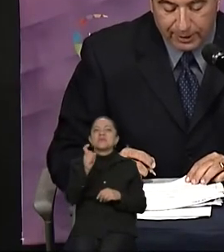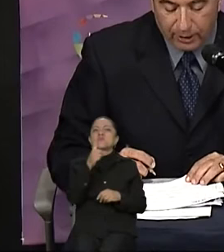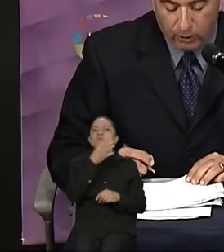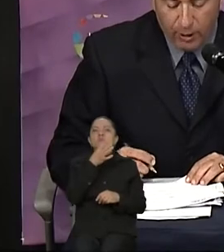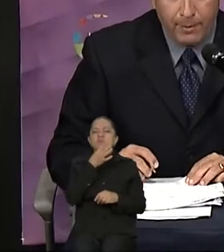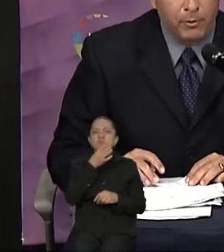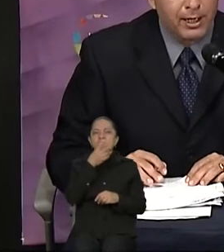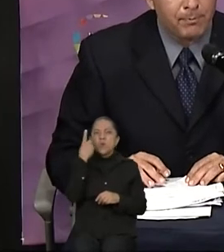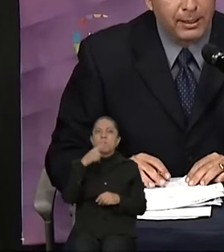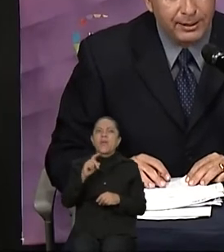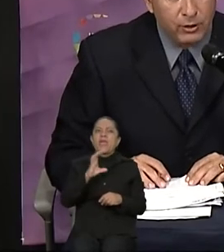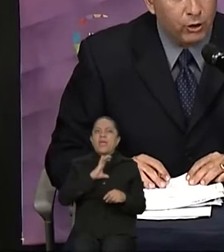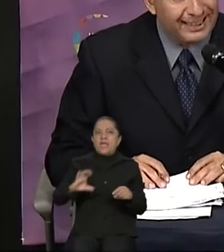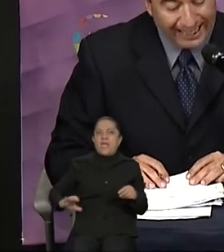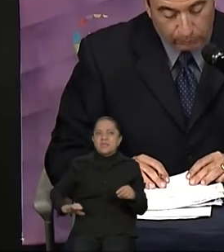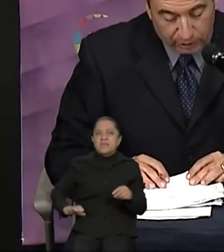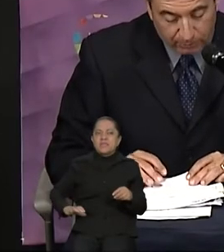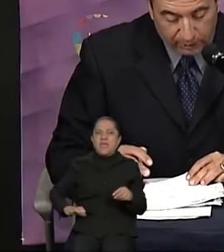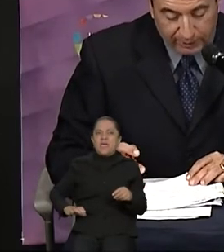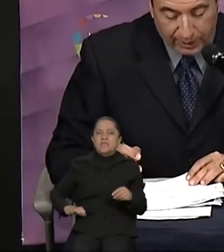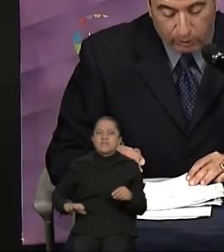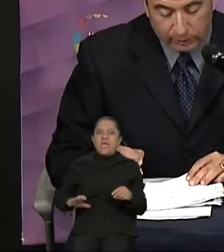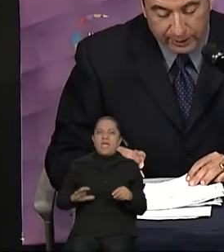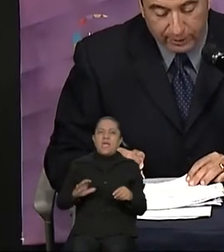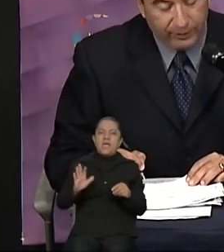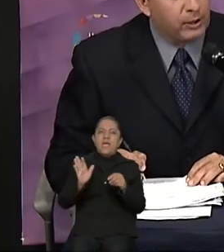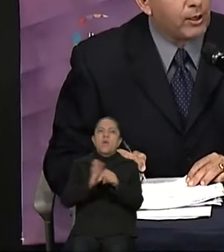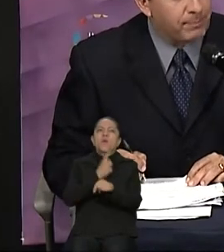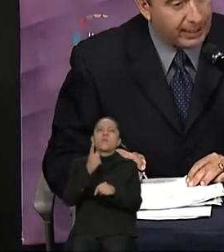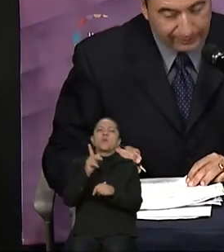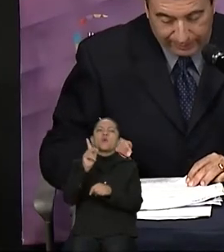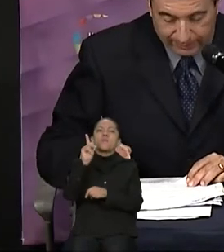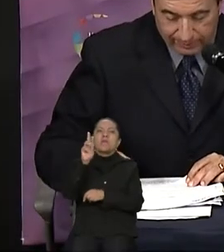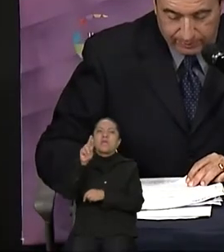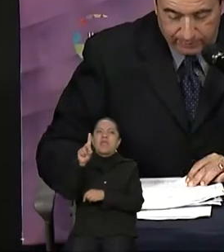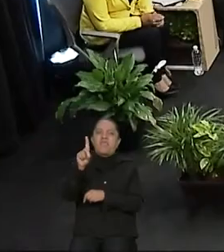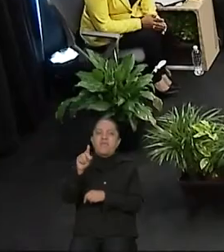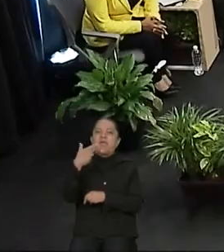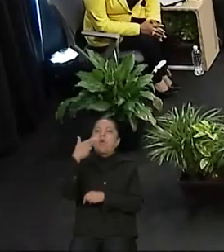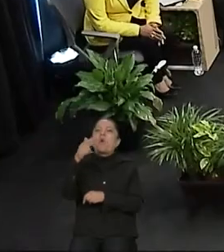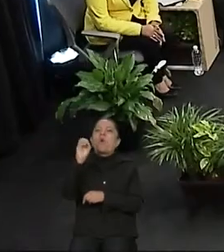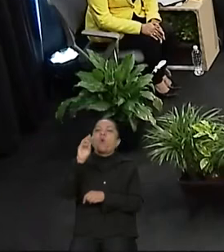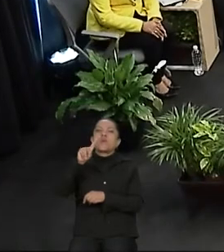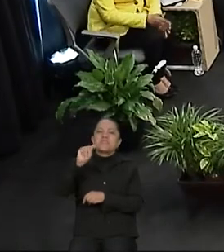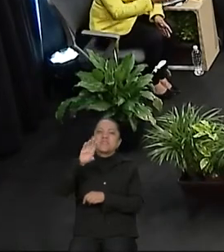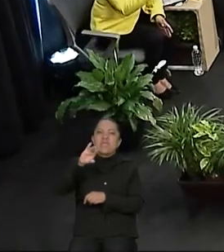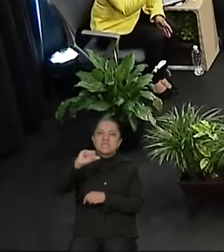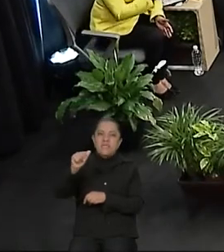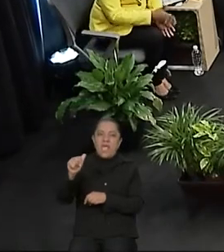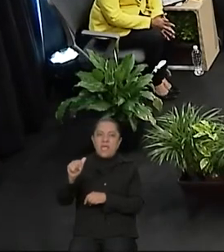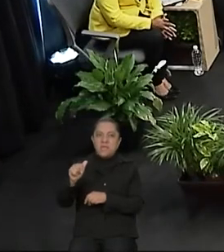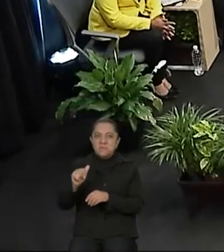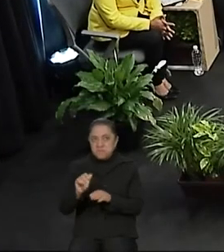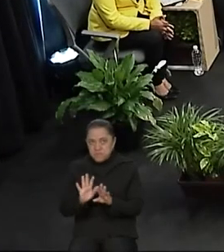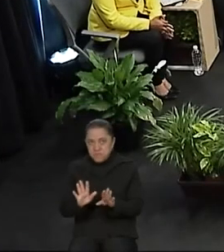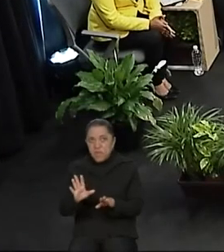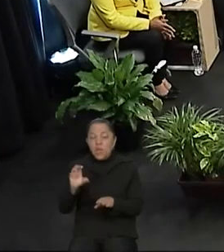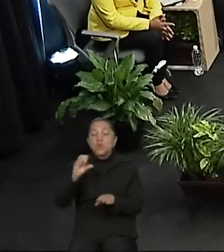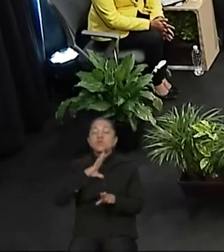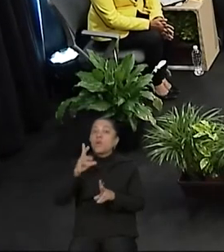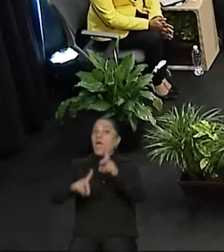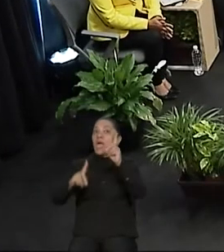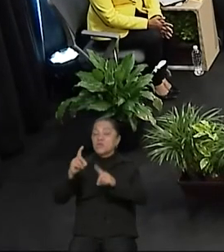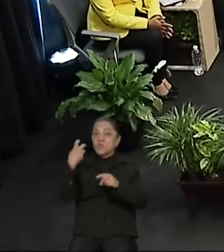candidata al Senado por el Partido de la Revolución Democrática, Hortensia Figueroa Peralta. Bueno, sin duda es un tema muy